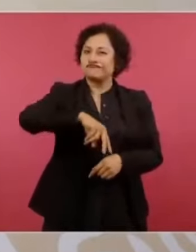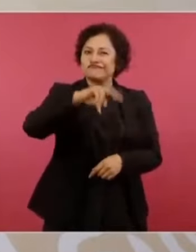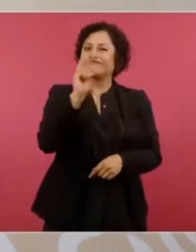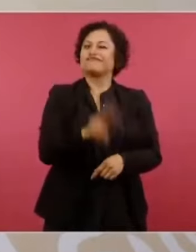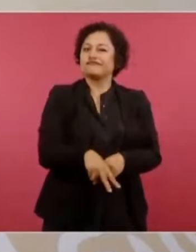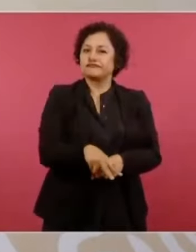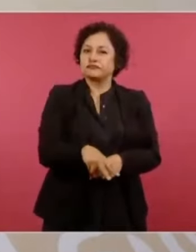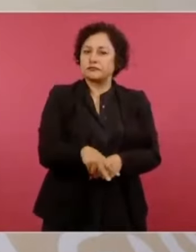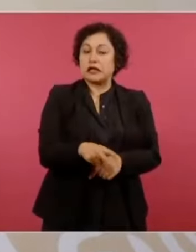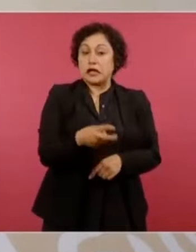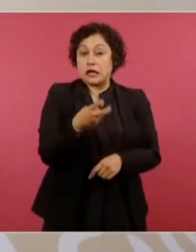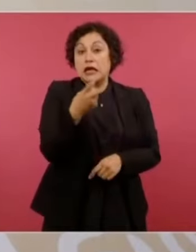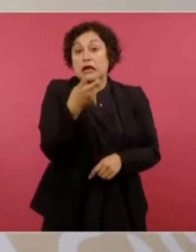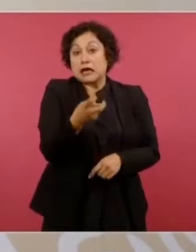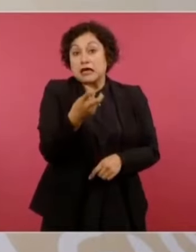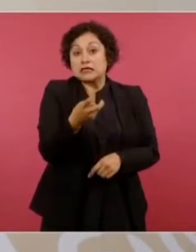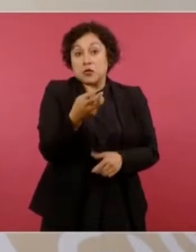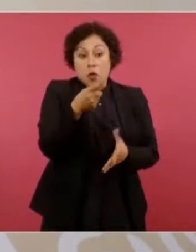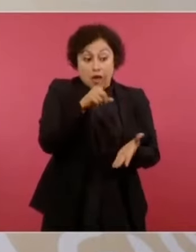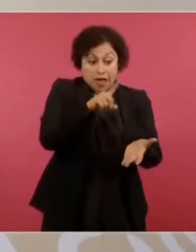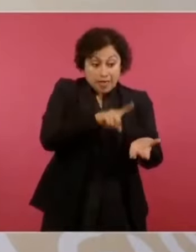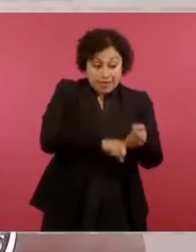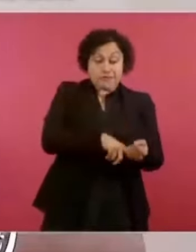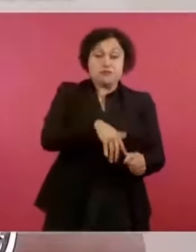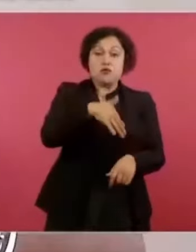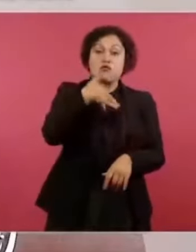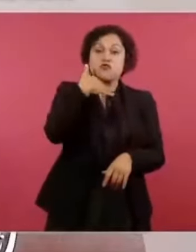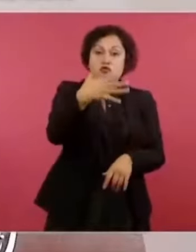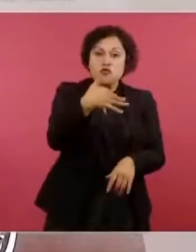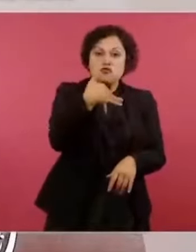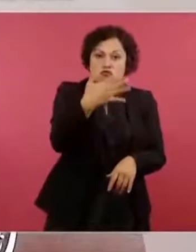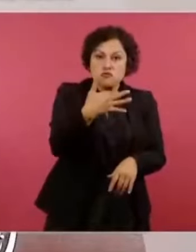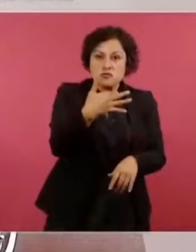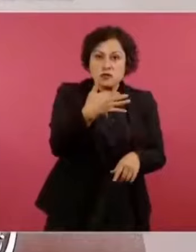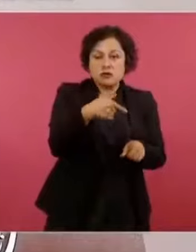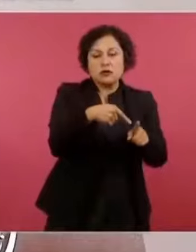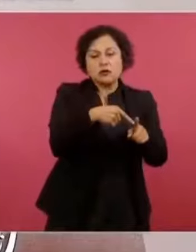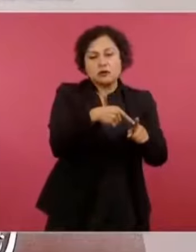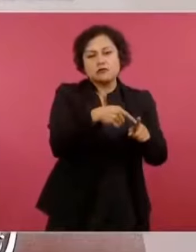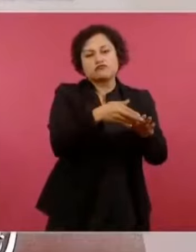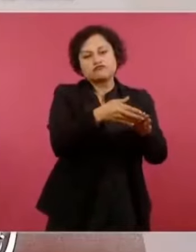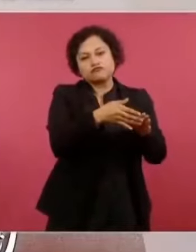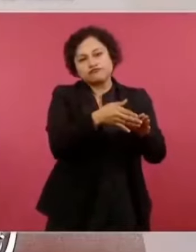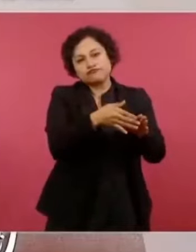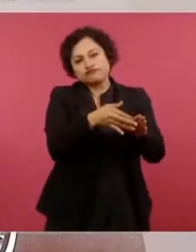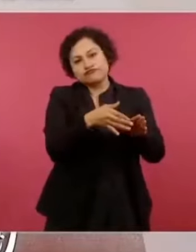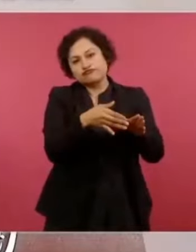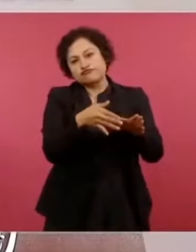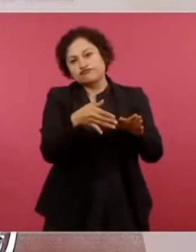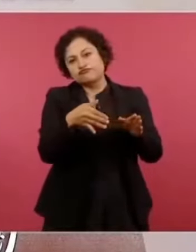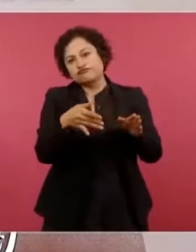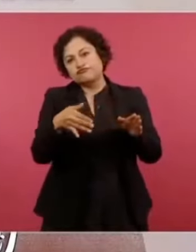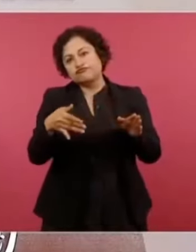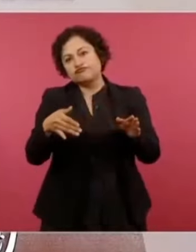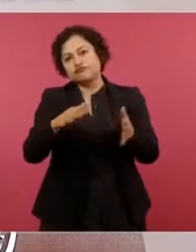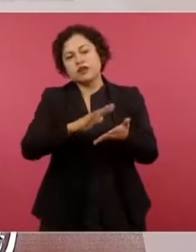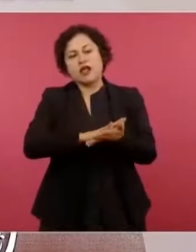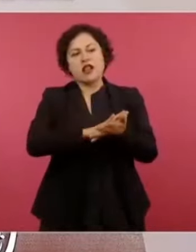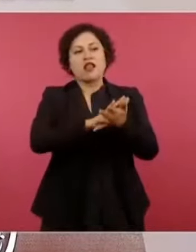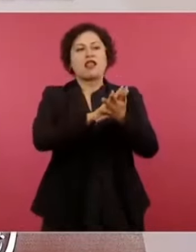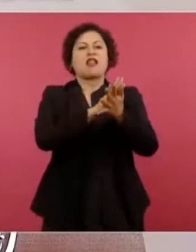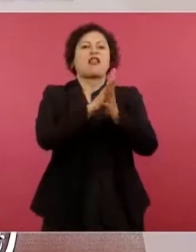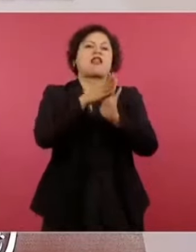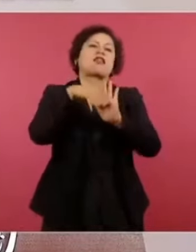a ser un país profundamente desigual.